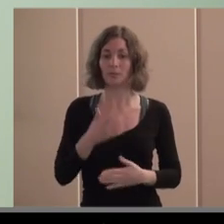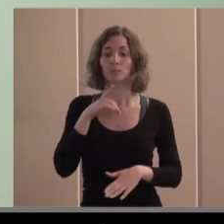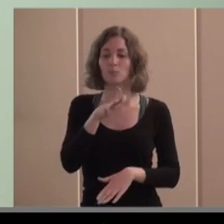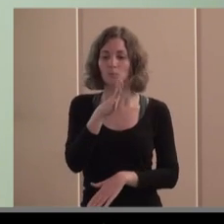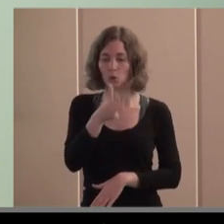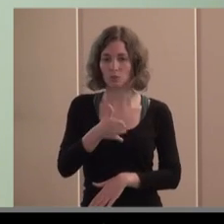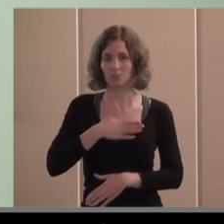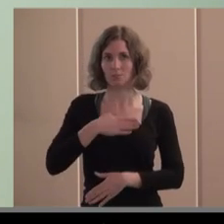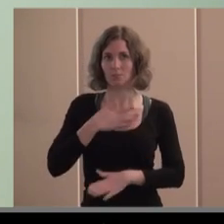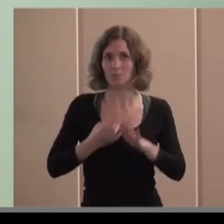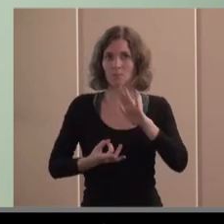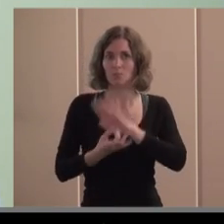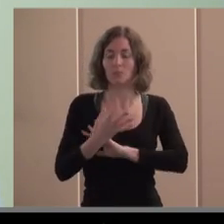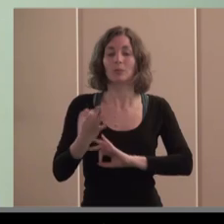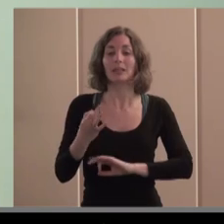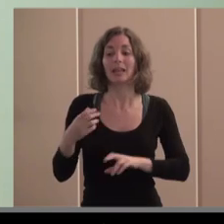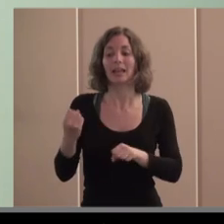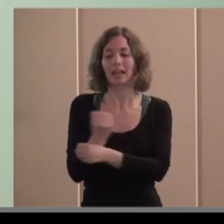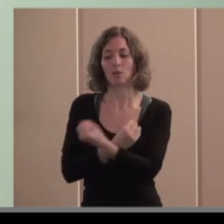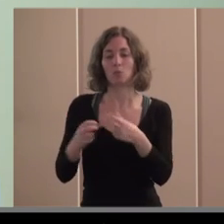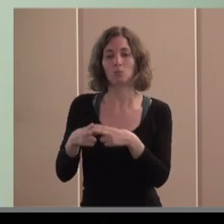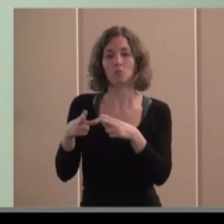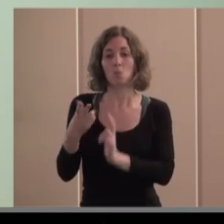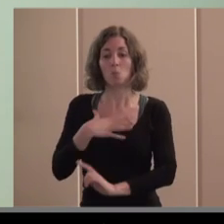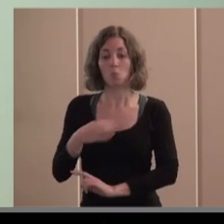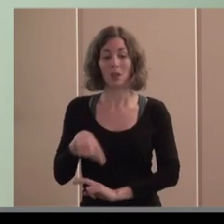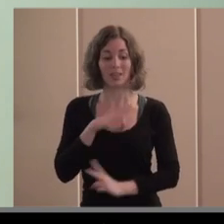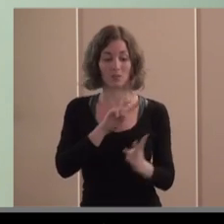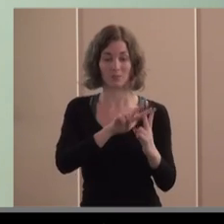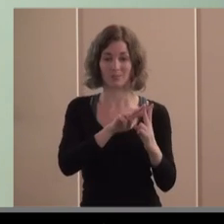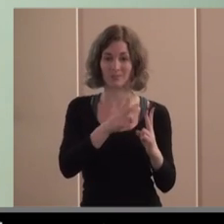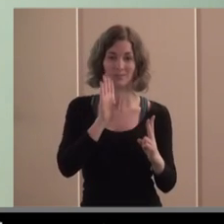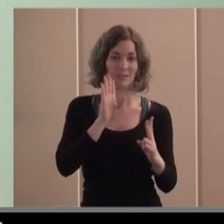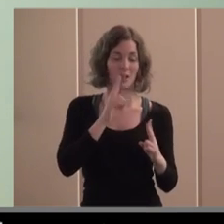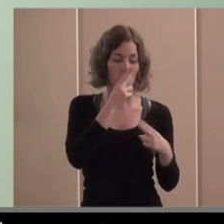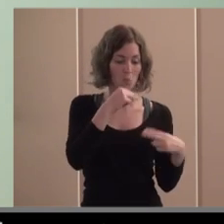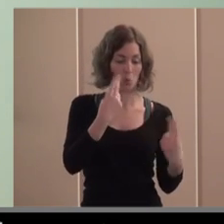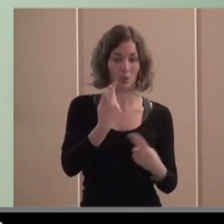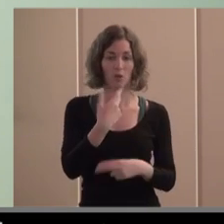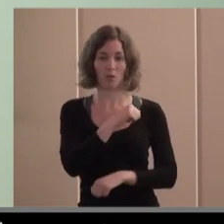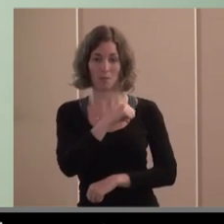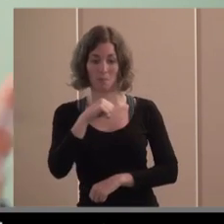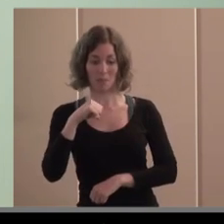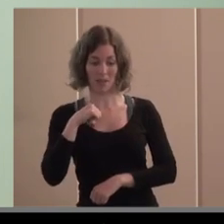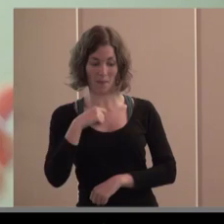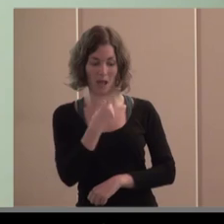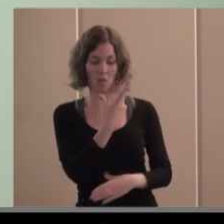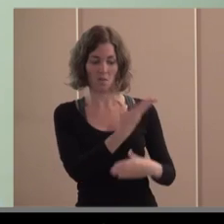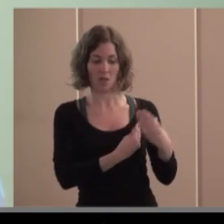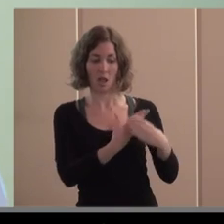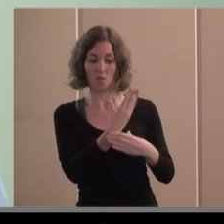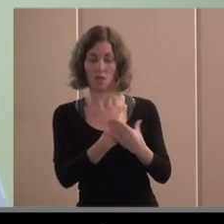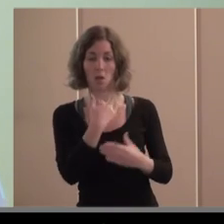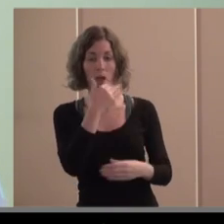a mi modo de ver a que la economía social pueda servir para cubrir las grietas que el sector público y el sector lucrativo tradicional las